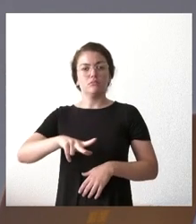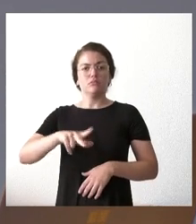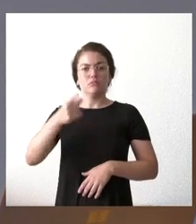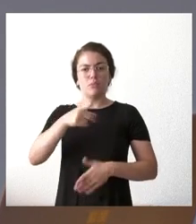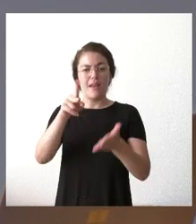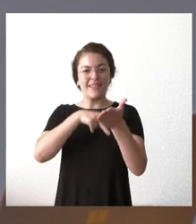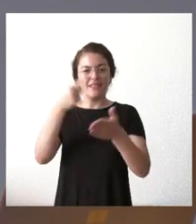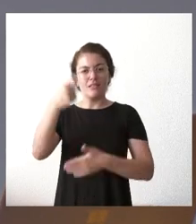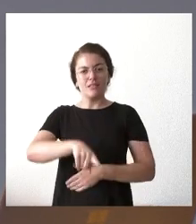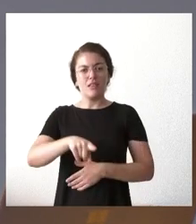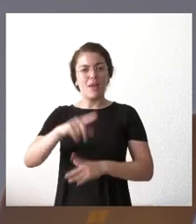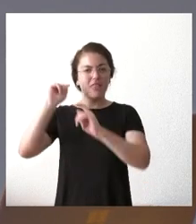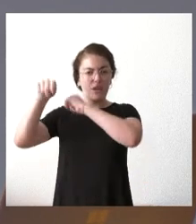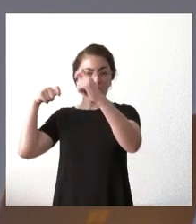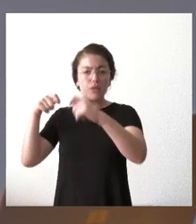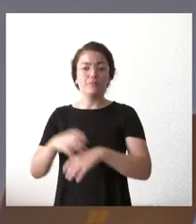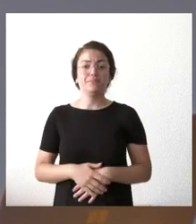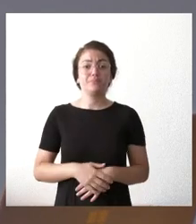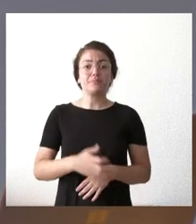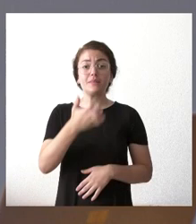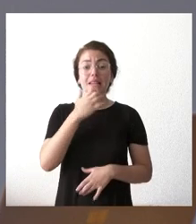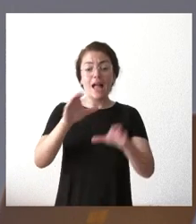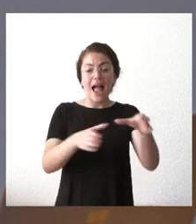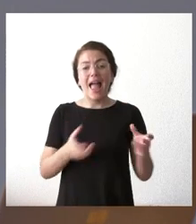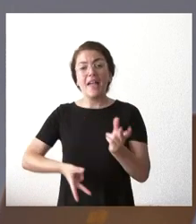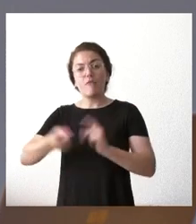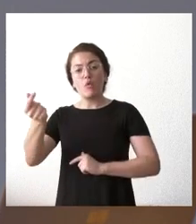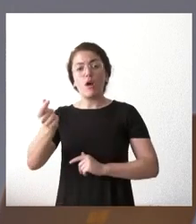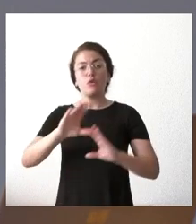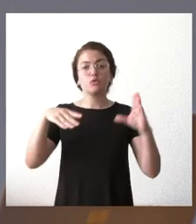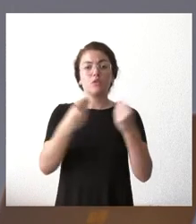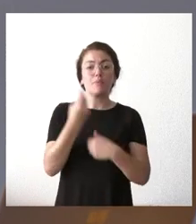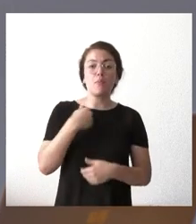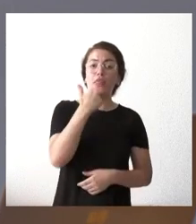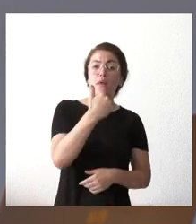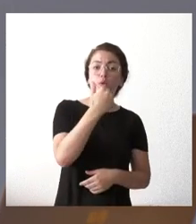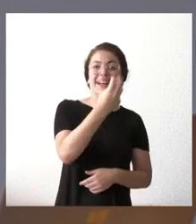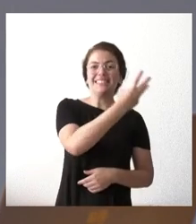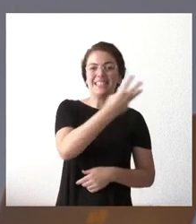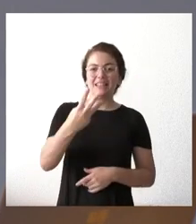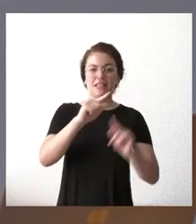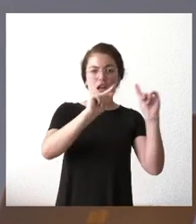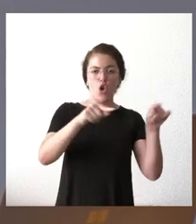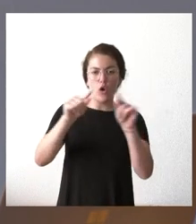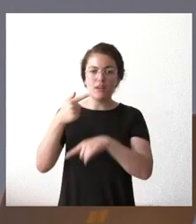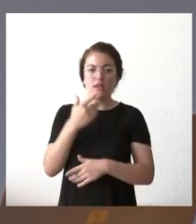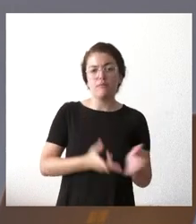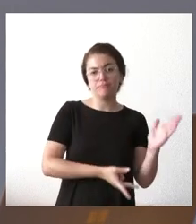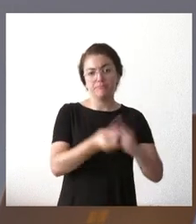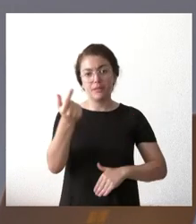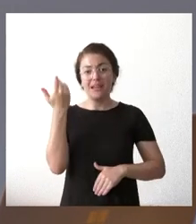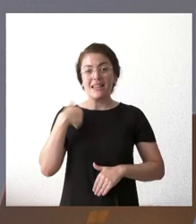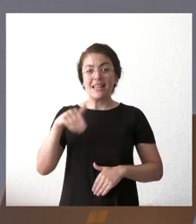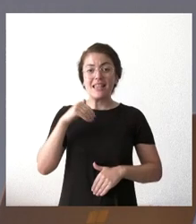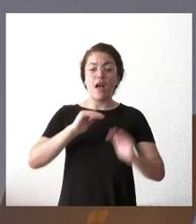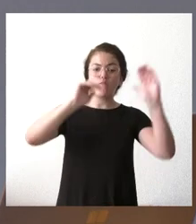Respecto a las localidades evacuadas, se han evacuado en total. En el incendio de Zamora se evacuaron un total de 33 localidades, están todas realojadas